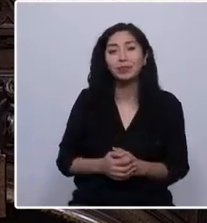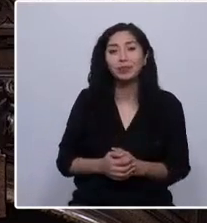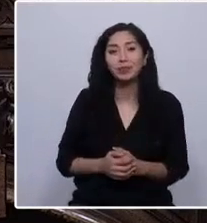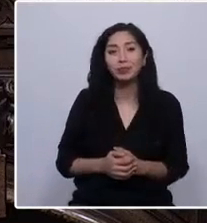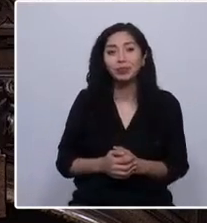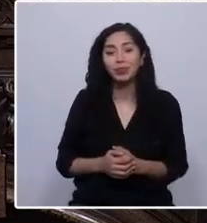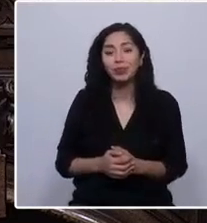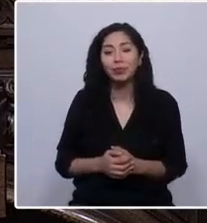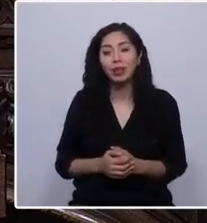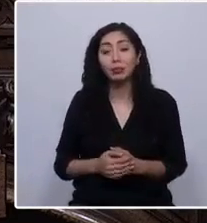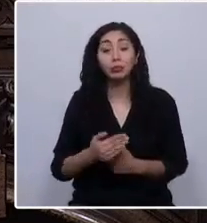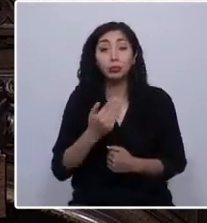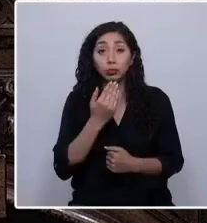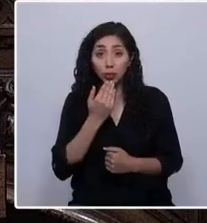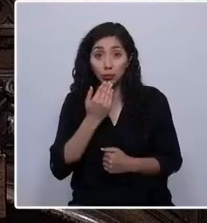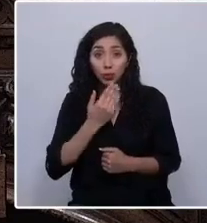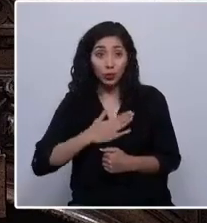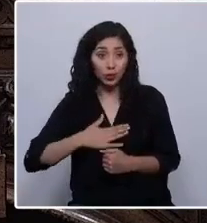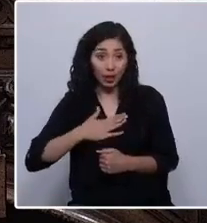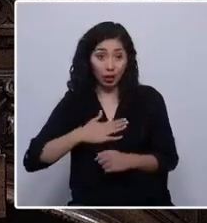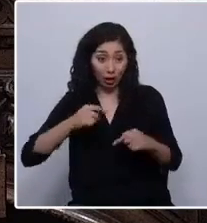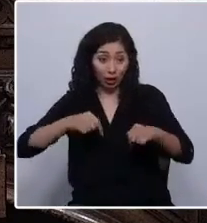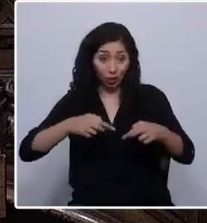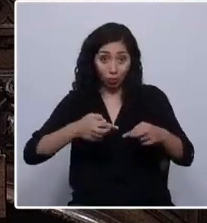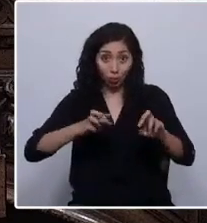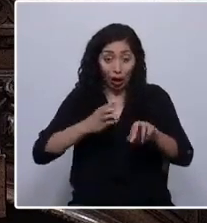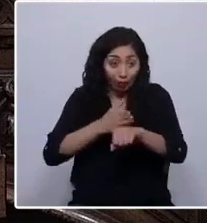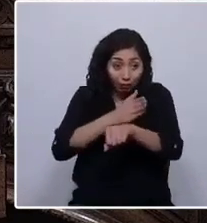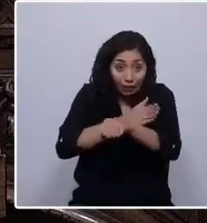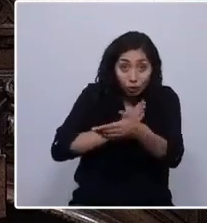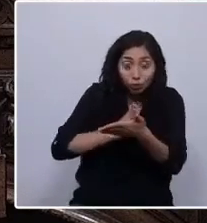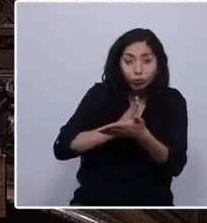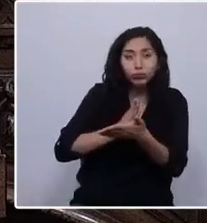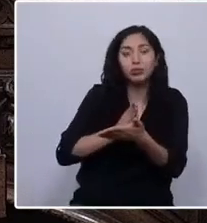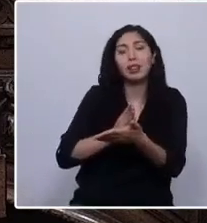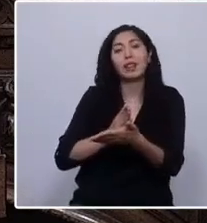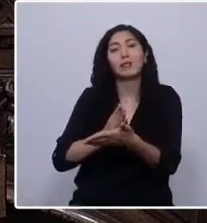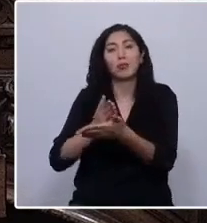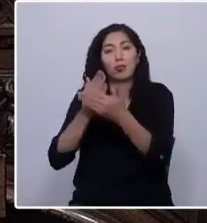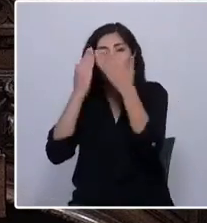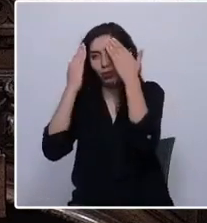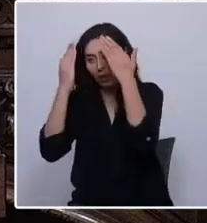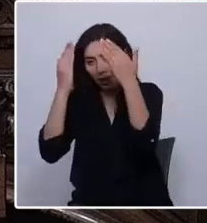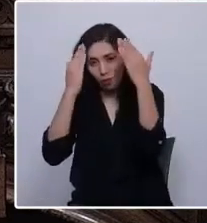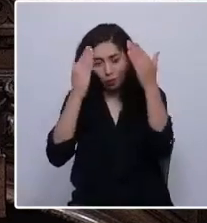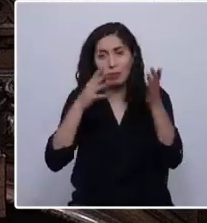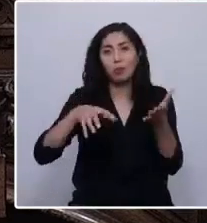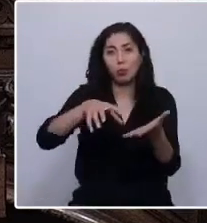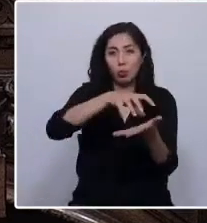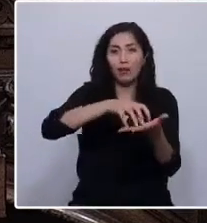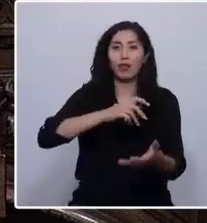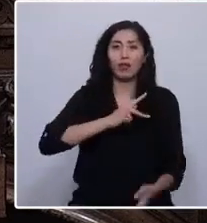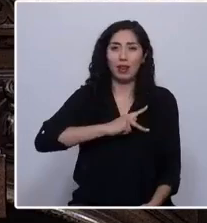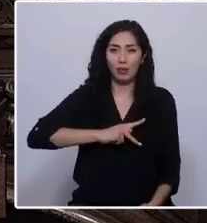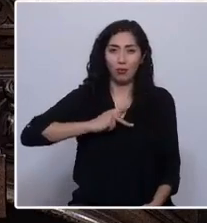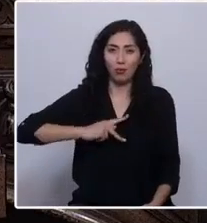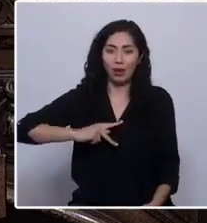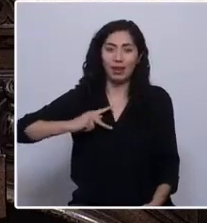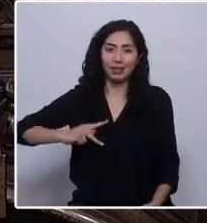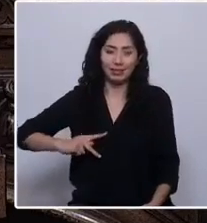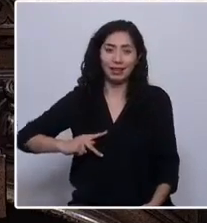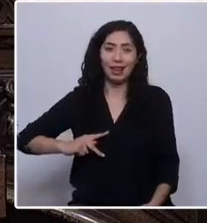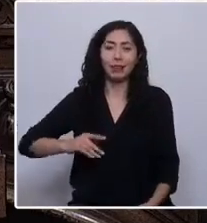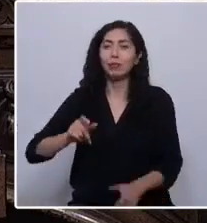Bueno, también quiero en esta oportunidad, antes de partir, enviar un caluroso saludo a mi pueblo Cahuáscar, a los sabios y sabias,